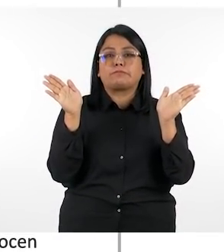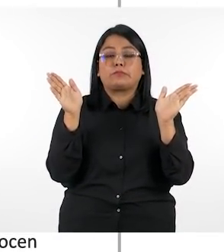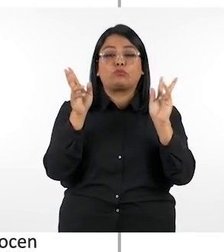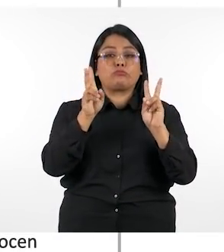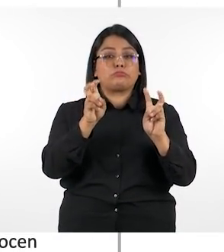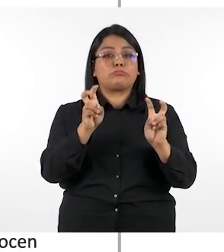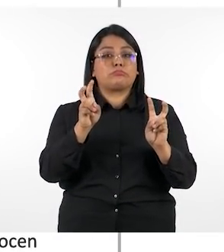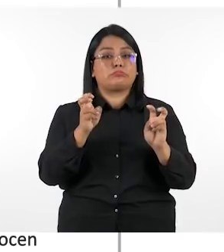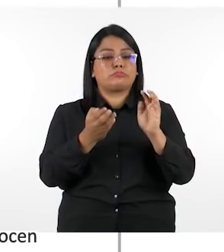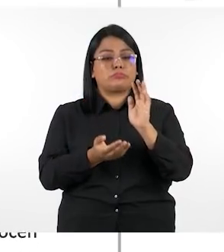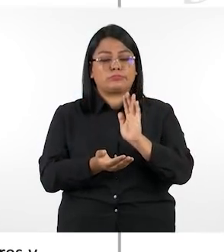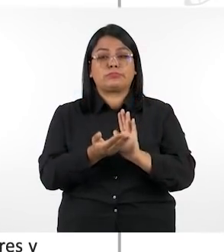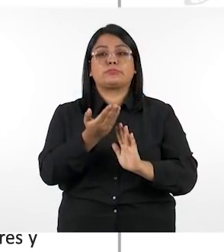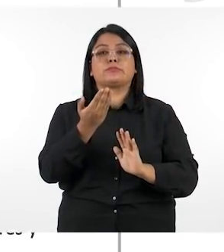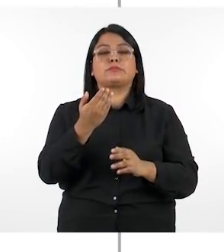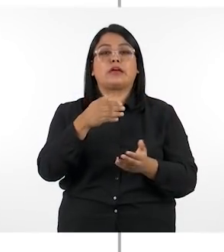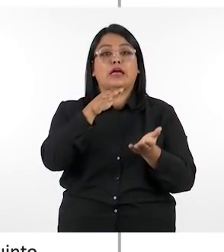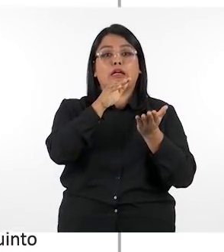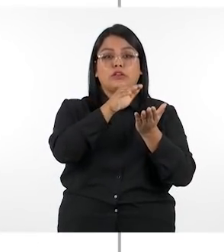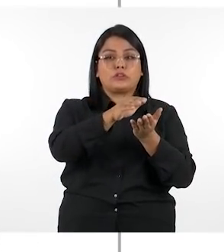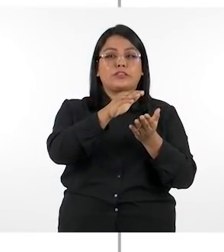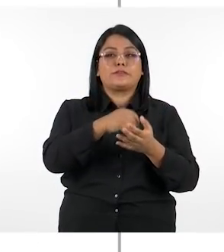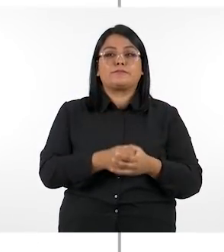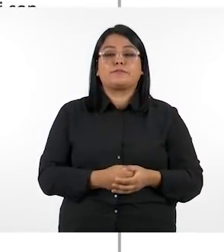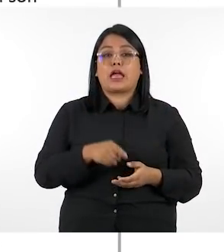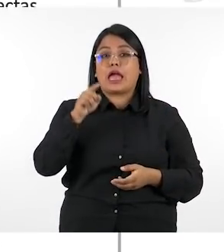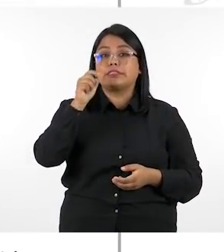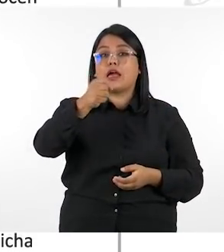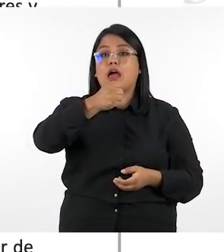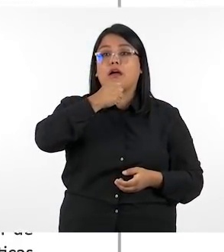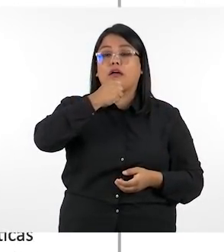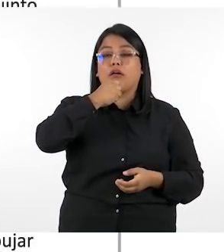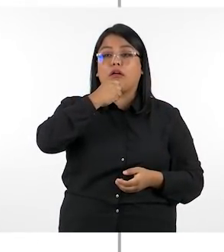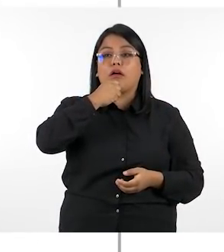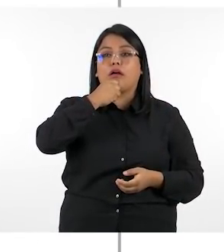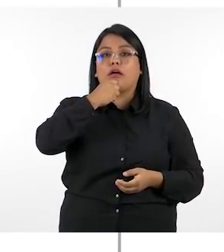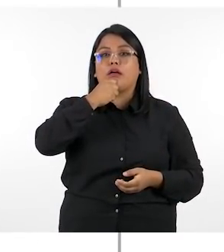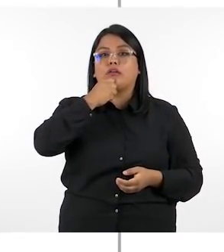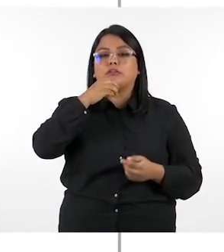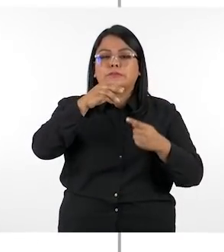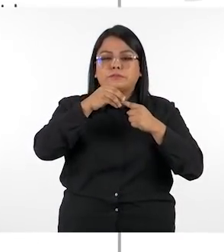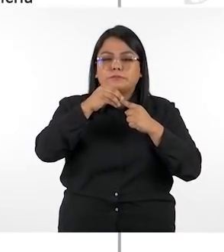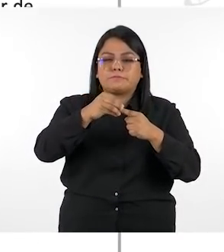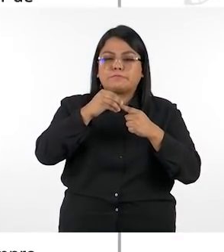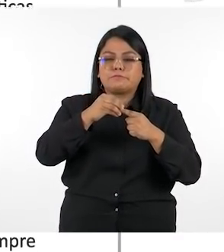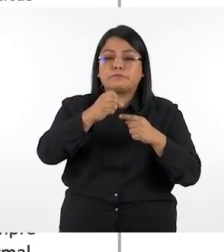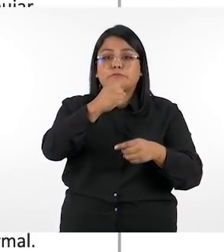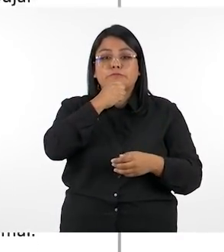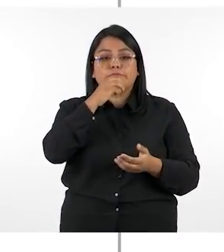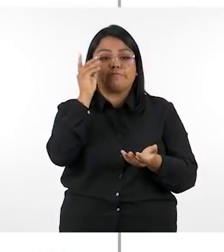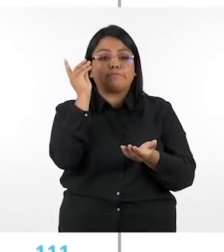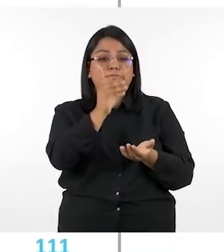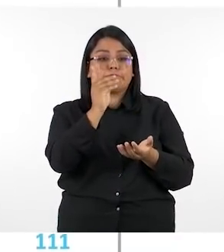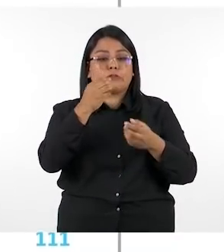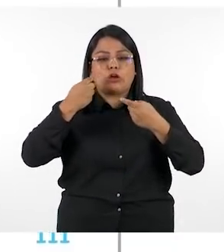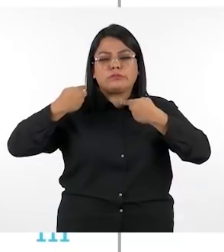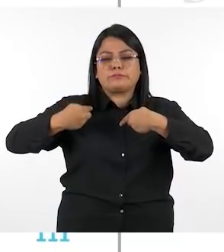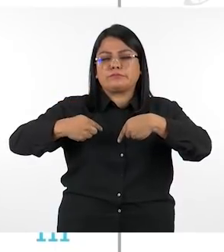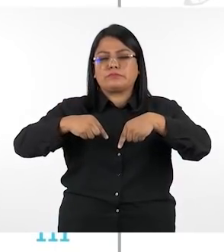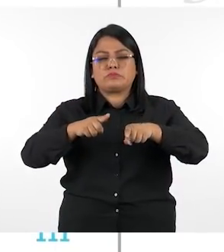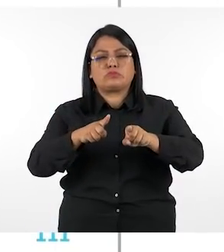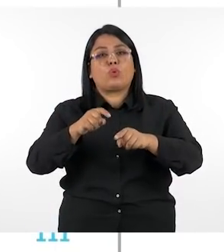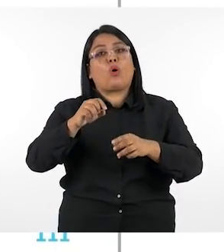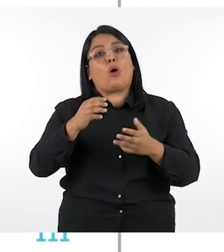sobre los contenidos a desarrollar en la unidad esta información aporta detalles didácticos de secuencia u otro